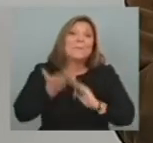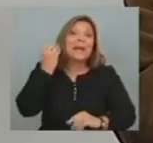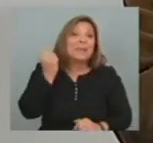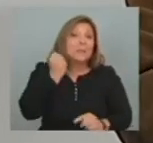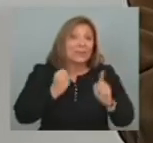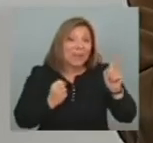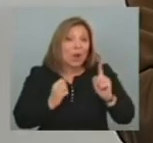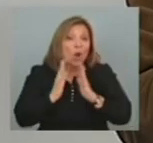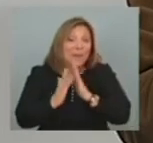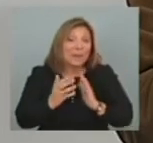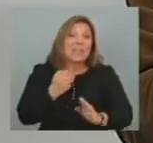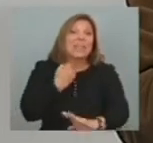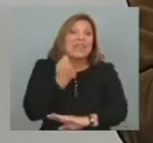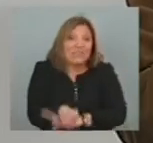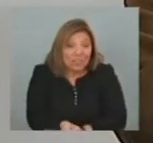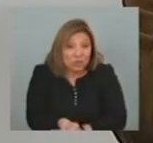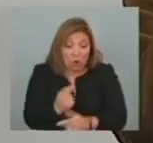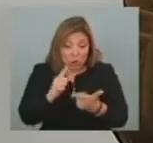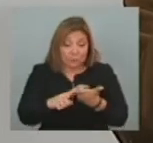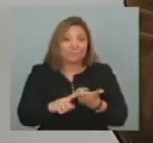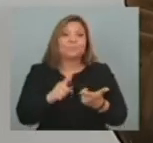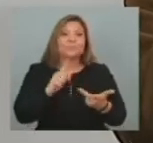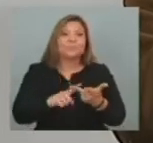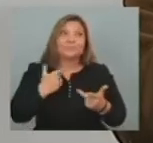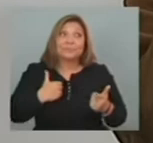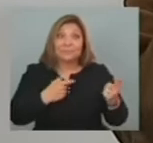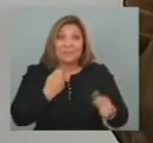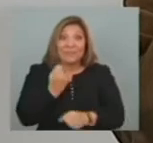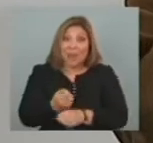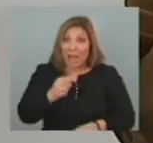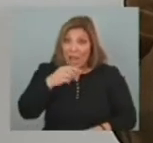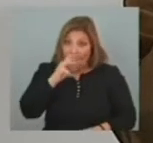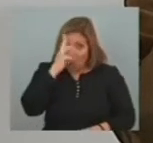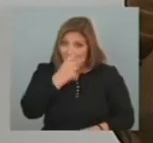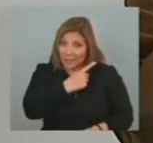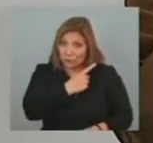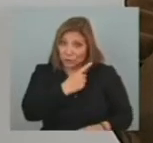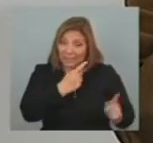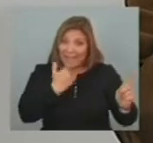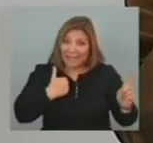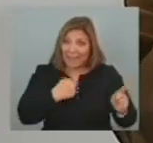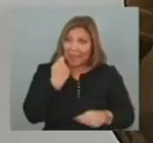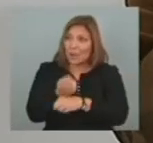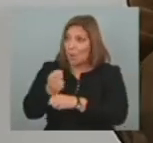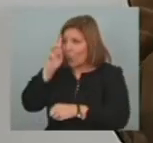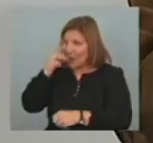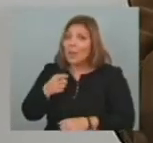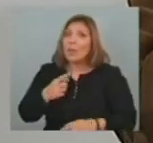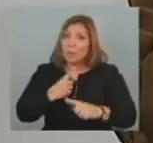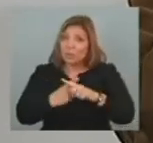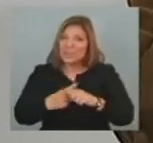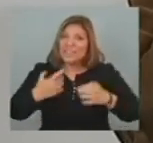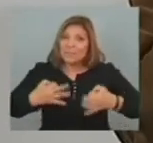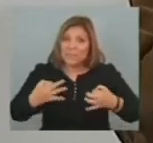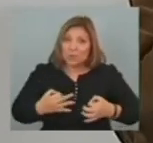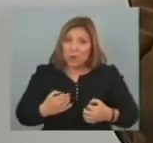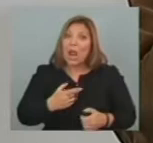Además del comercio Y la inversión Que la inversión De argentinos en Uruguay Es muy especial Es una inversión Muy positiva En términos de